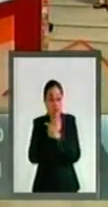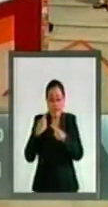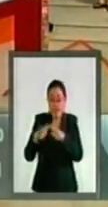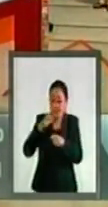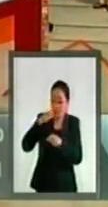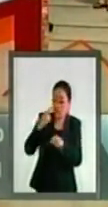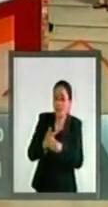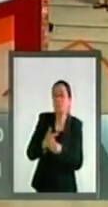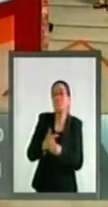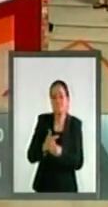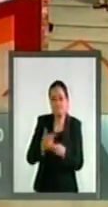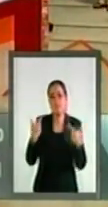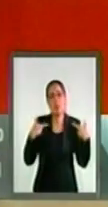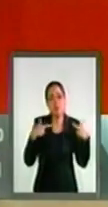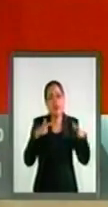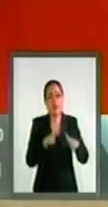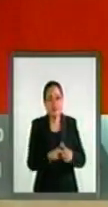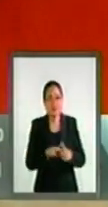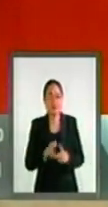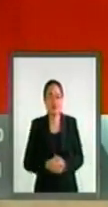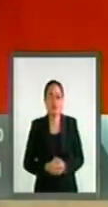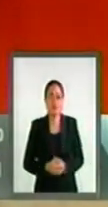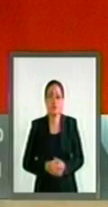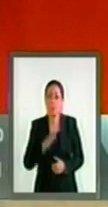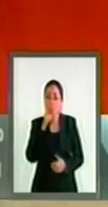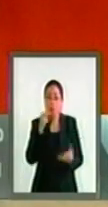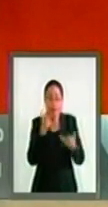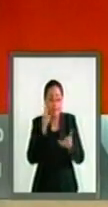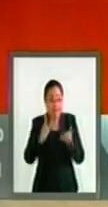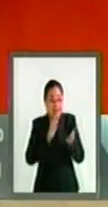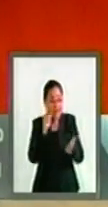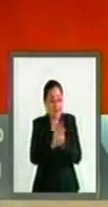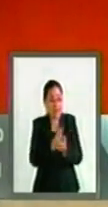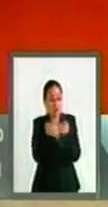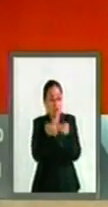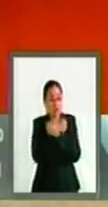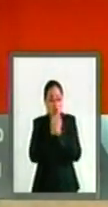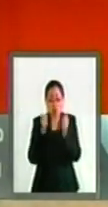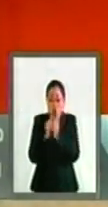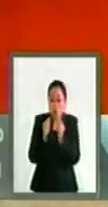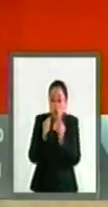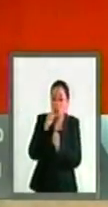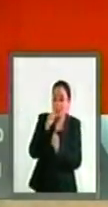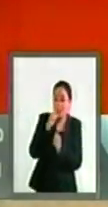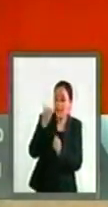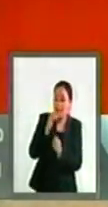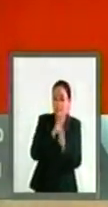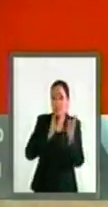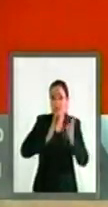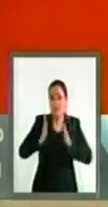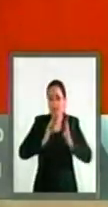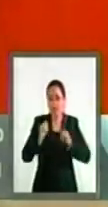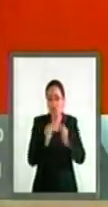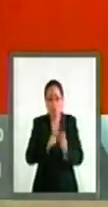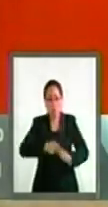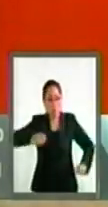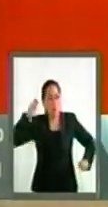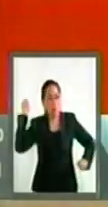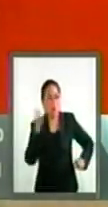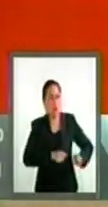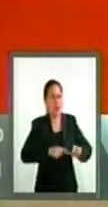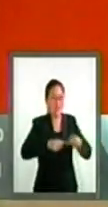maestros. No se puede hacer una reforma educativa con la policía y el ejército con toletes y bayonetas.